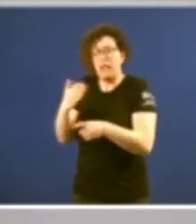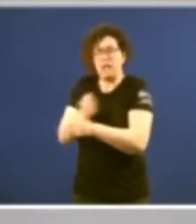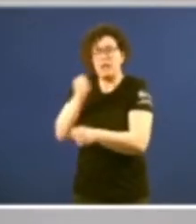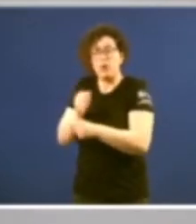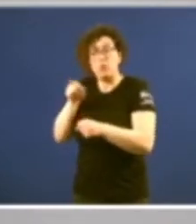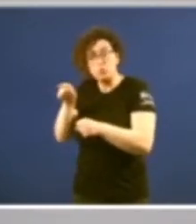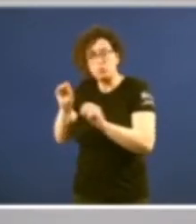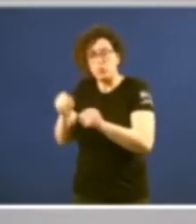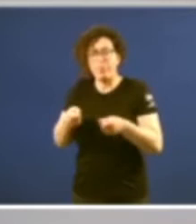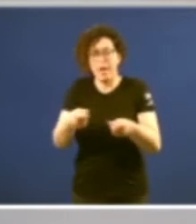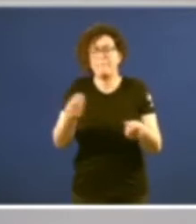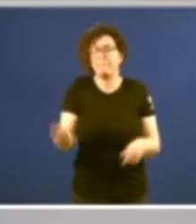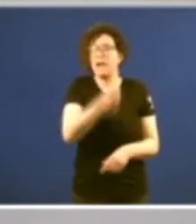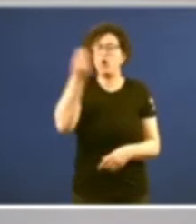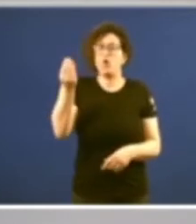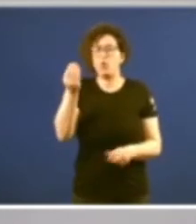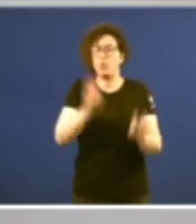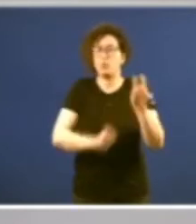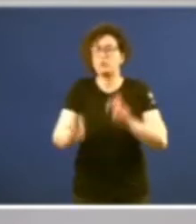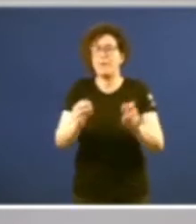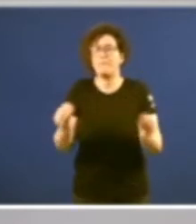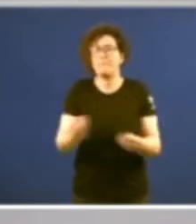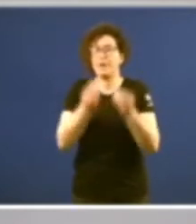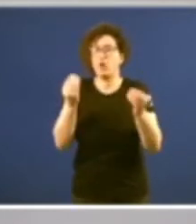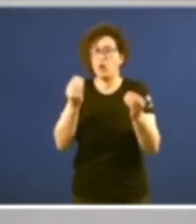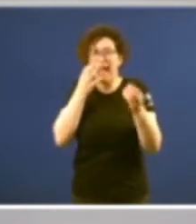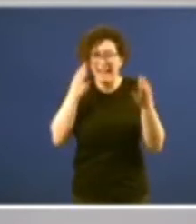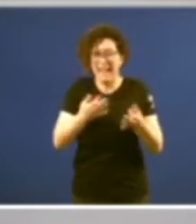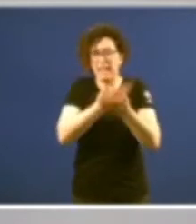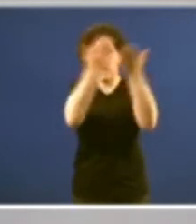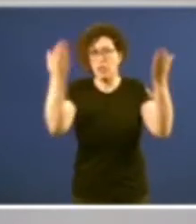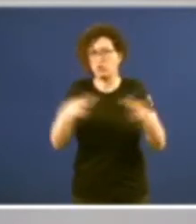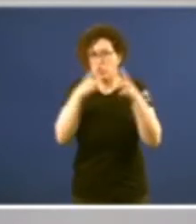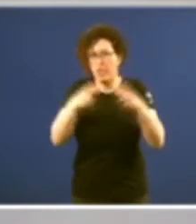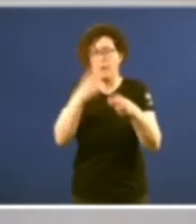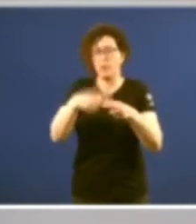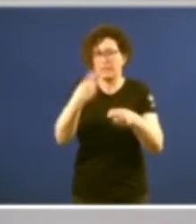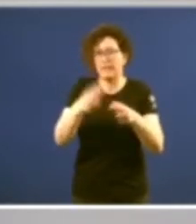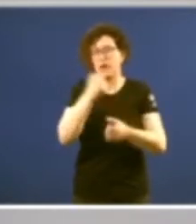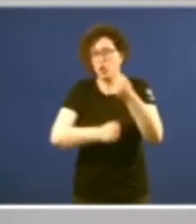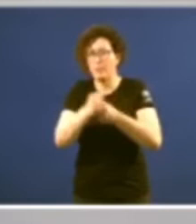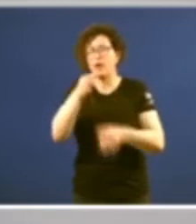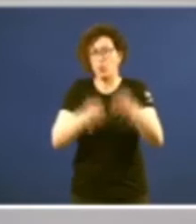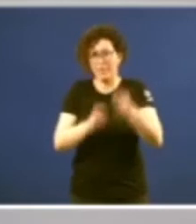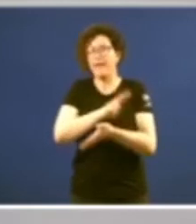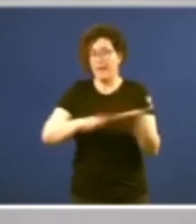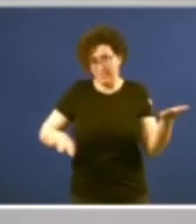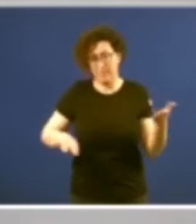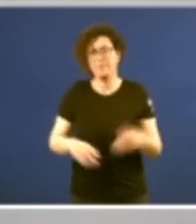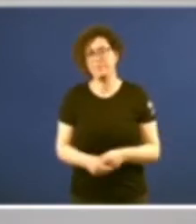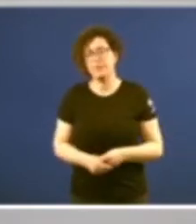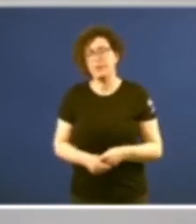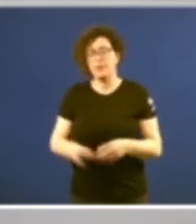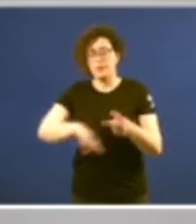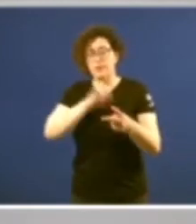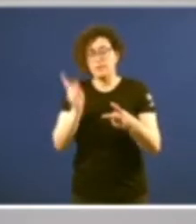sin dúda, o melhoramento da realidade social, política, económica e jurídica de Galicia. E, en